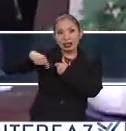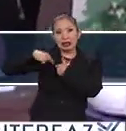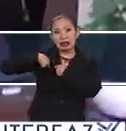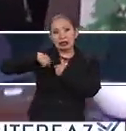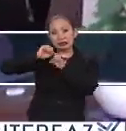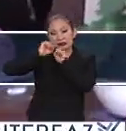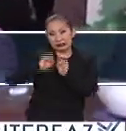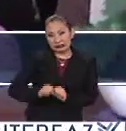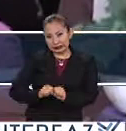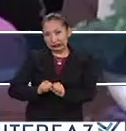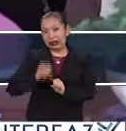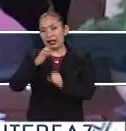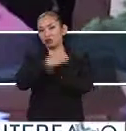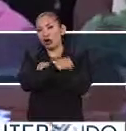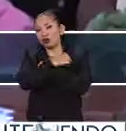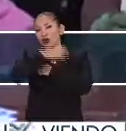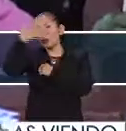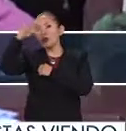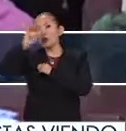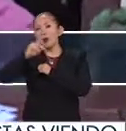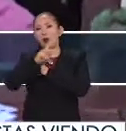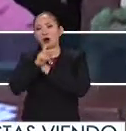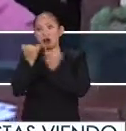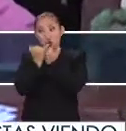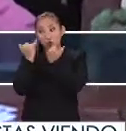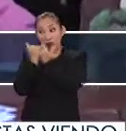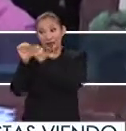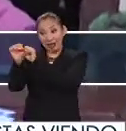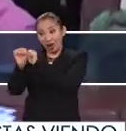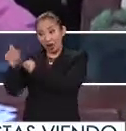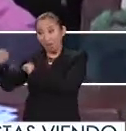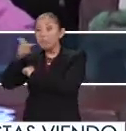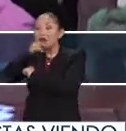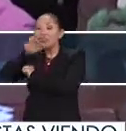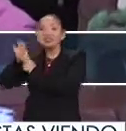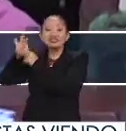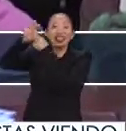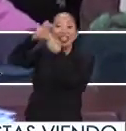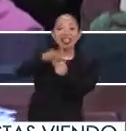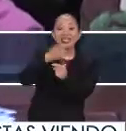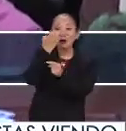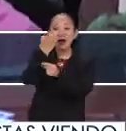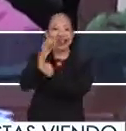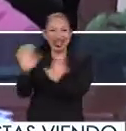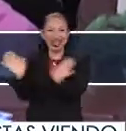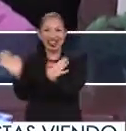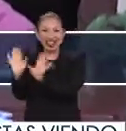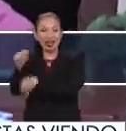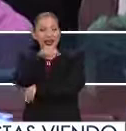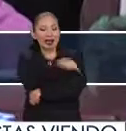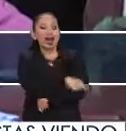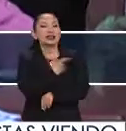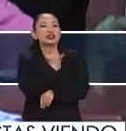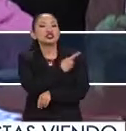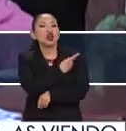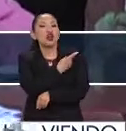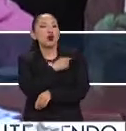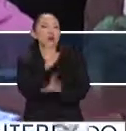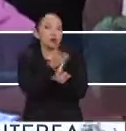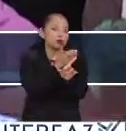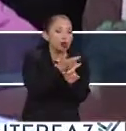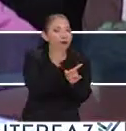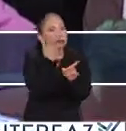el sistema de educación para adultos no es igual que el escolarizado donde los papás llevan a sus hijos a las escuelas incorporarse. Aquí hay un trabajo de